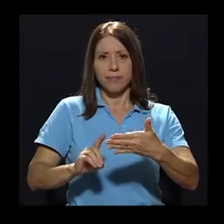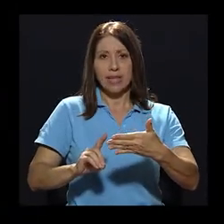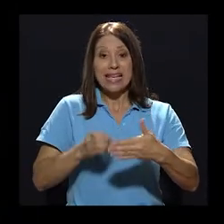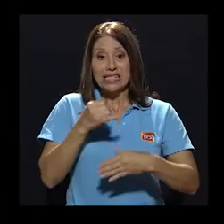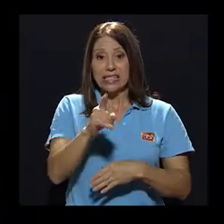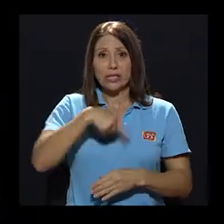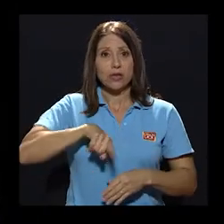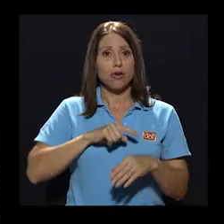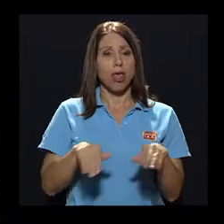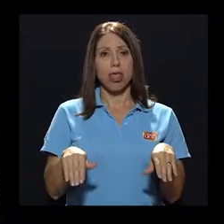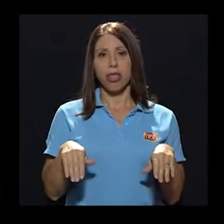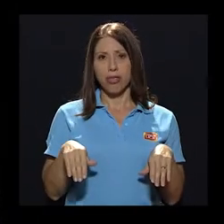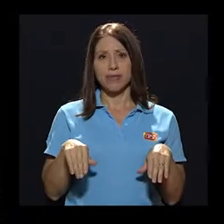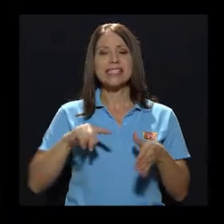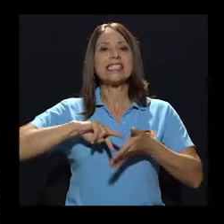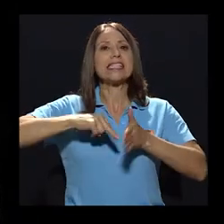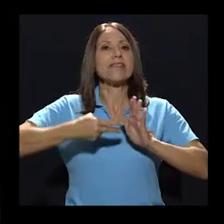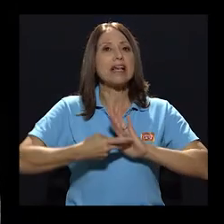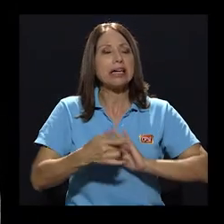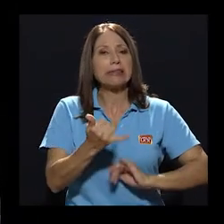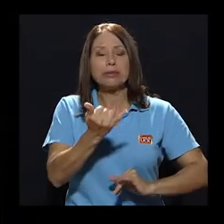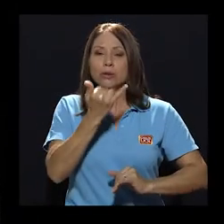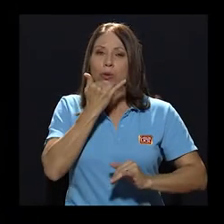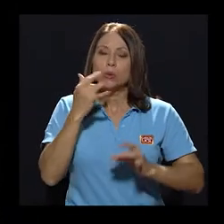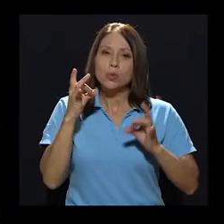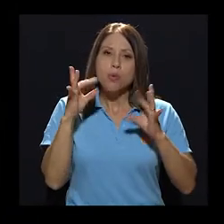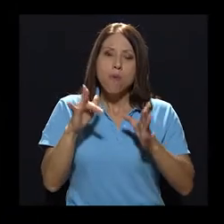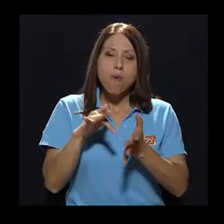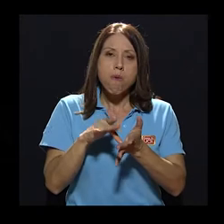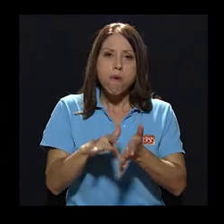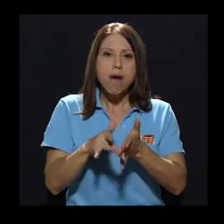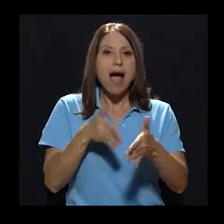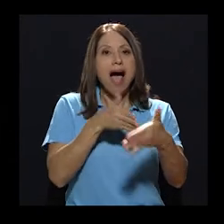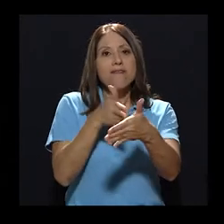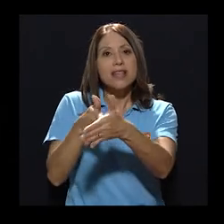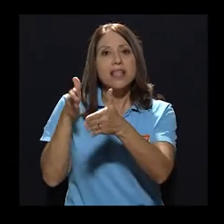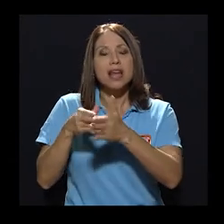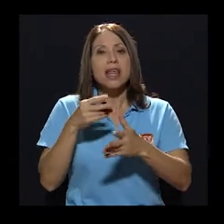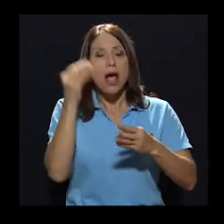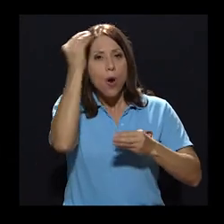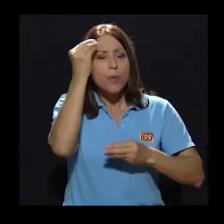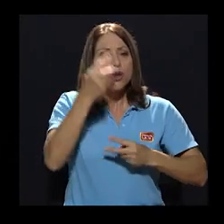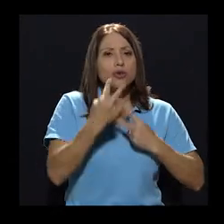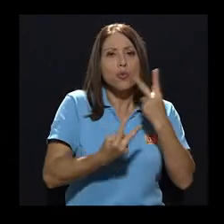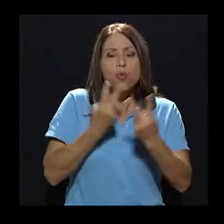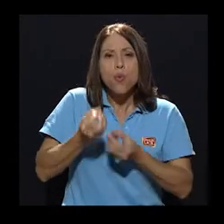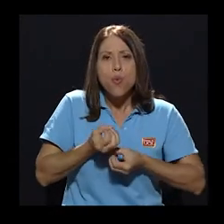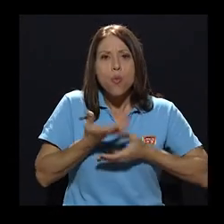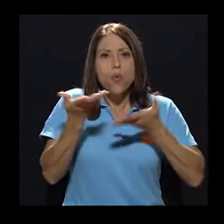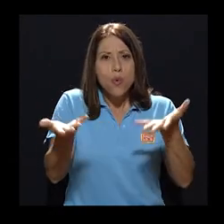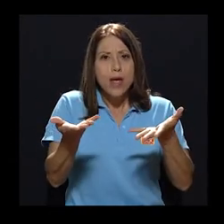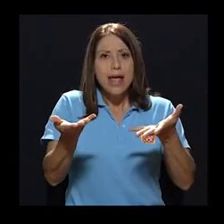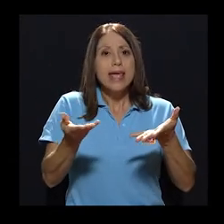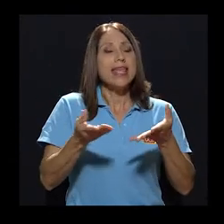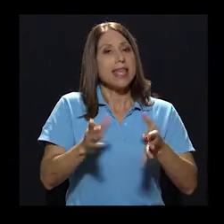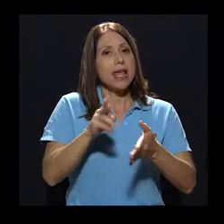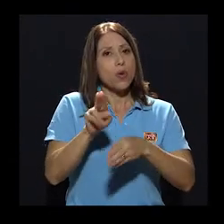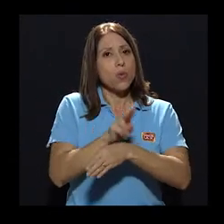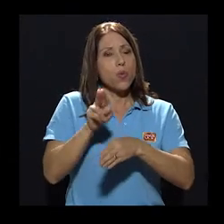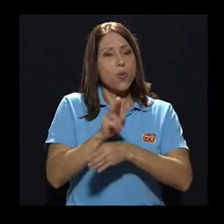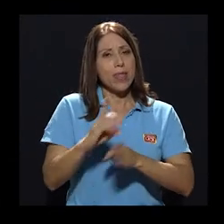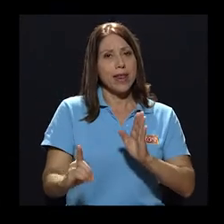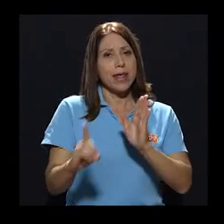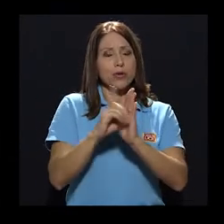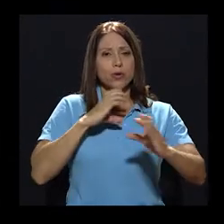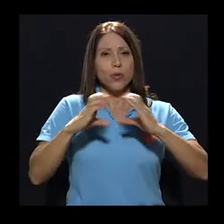No hacerlo sería una falta grave que afectaría el pluralismo y el pleno ejercicio de los derechos de comunicación